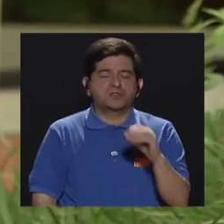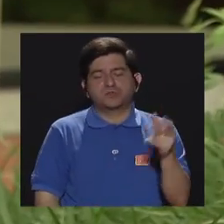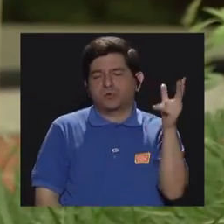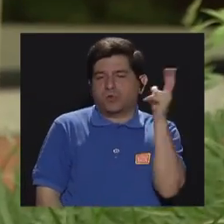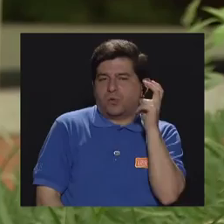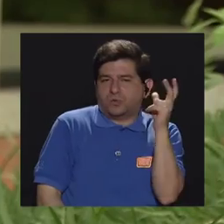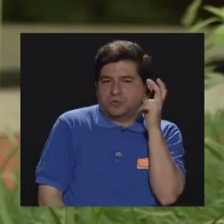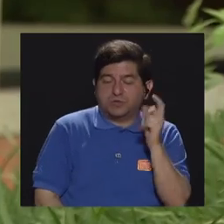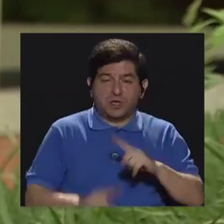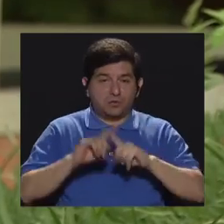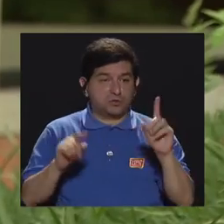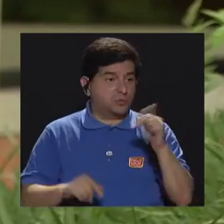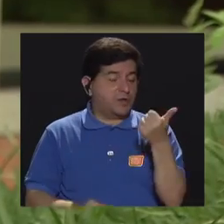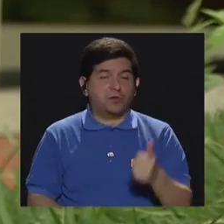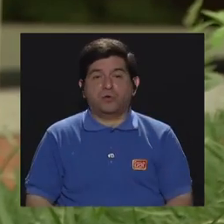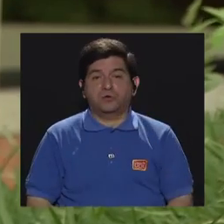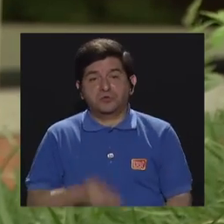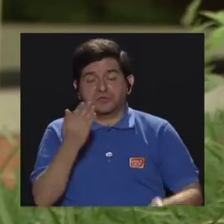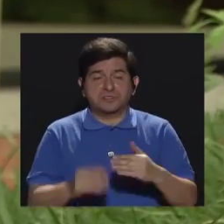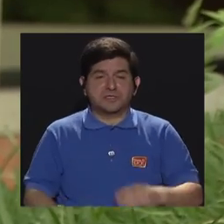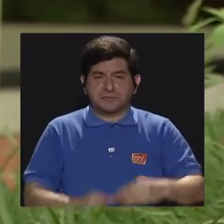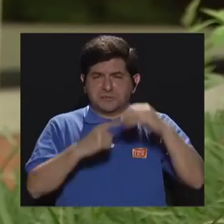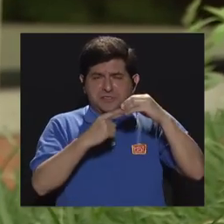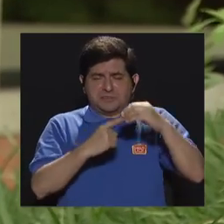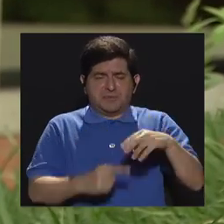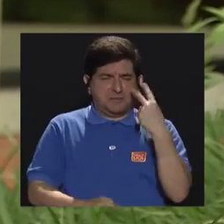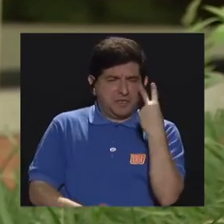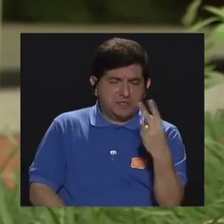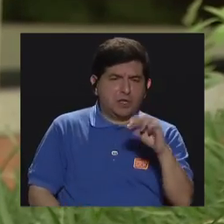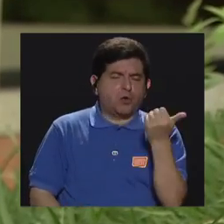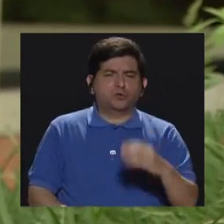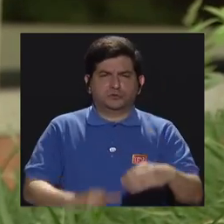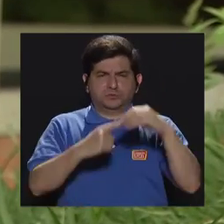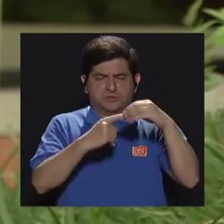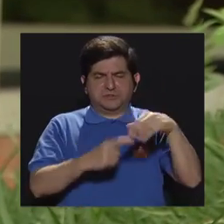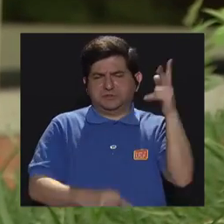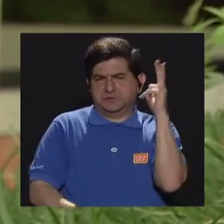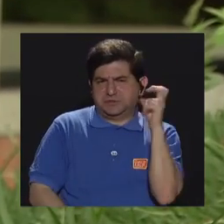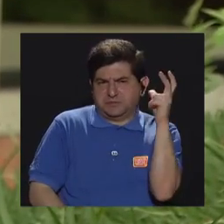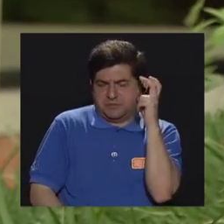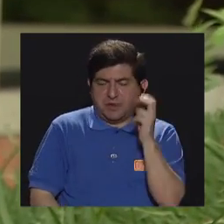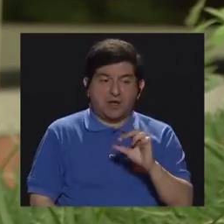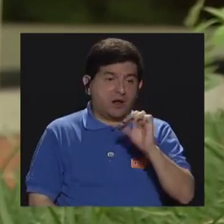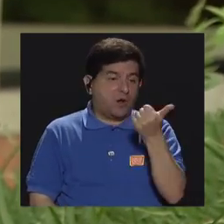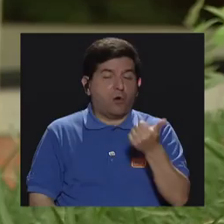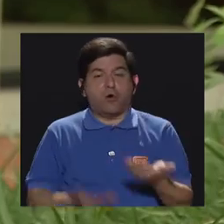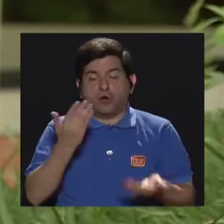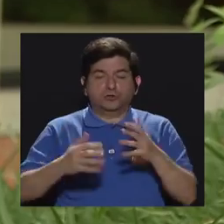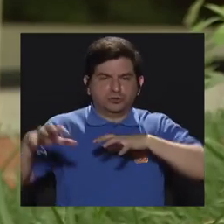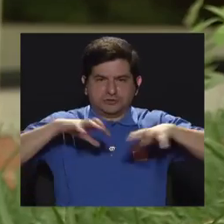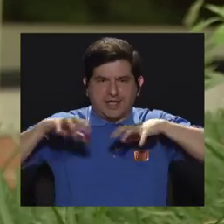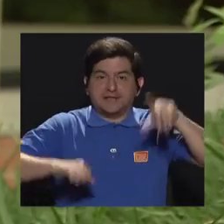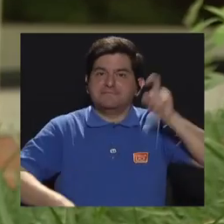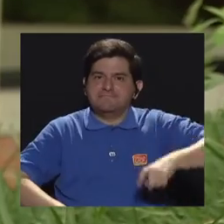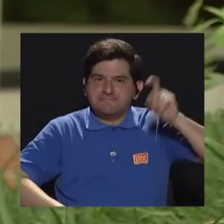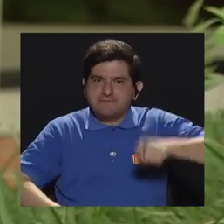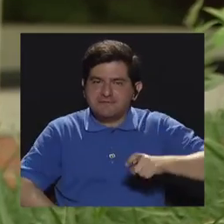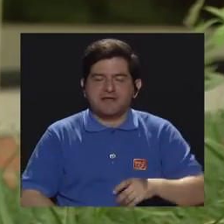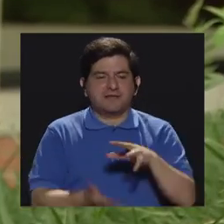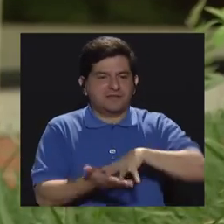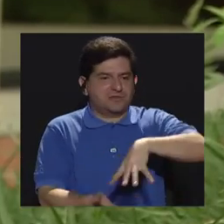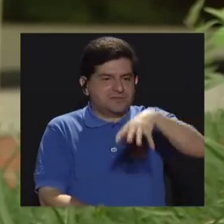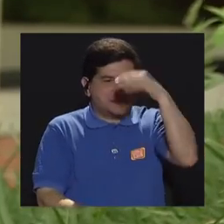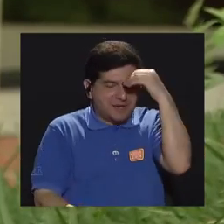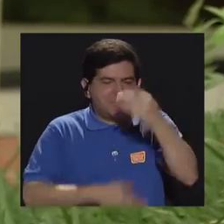kinestésico, ¿verdad? Pero hay niños que son más visuales, hay otros que son más auditivos, ¿verdad? Entonces, hay otros que son kinestésicos. Entonces, es importante